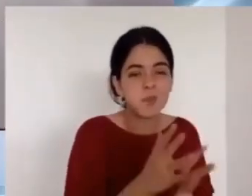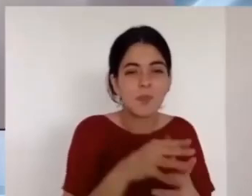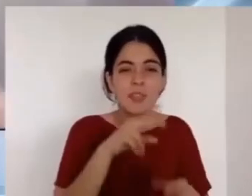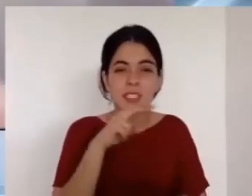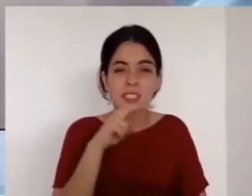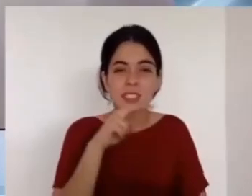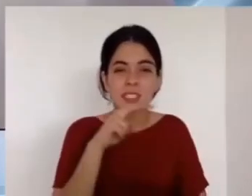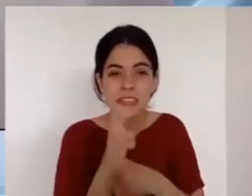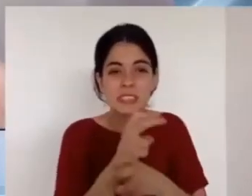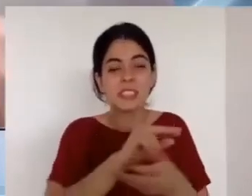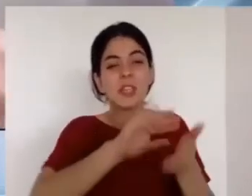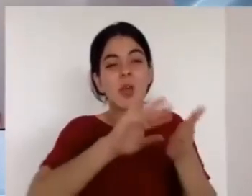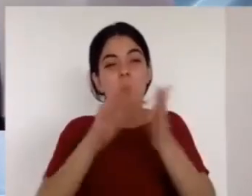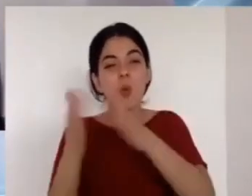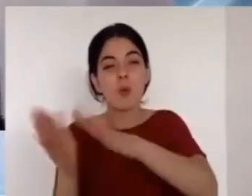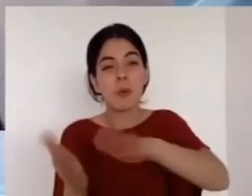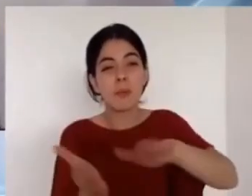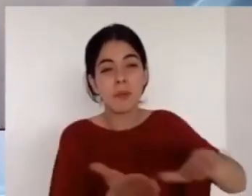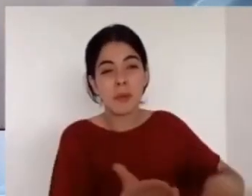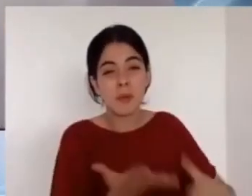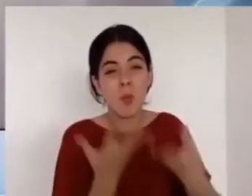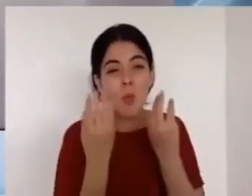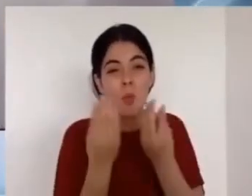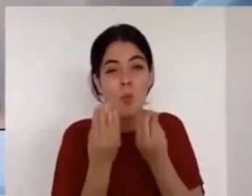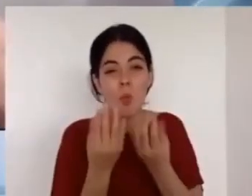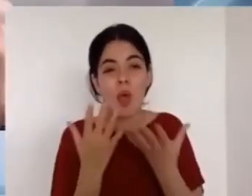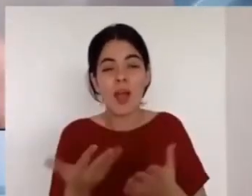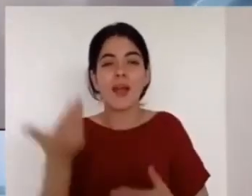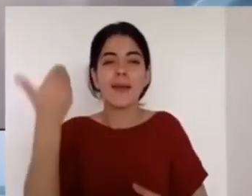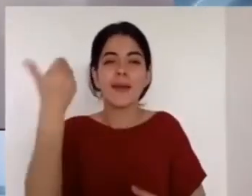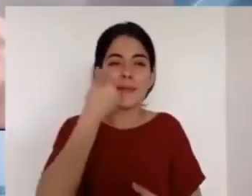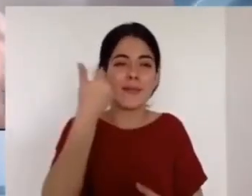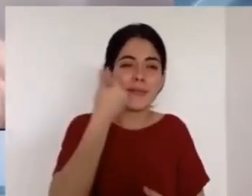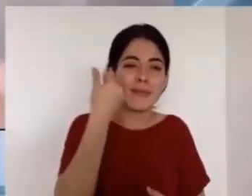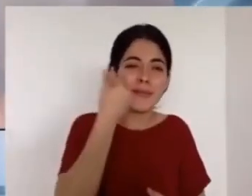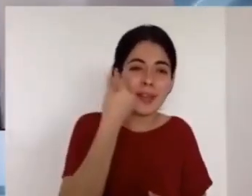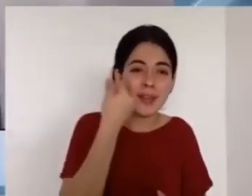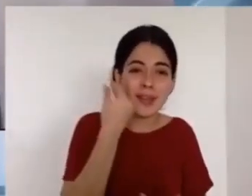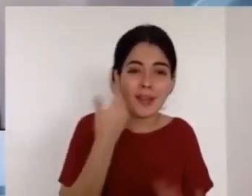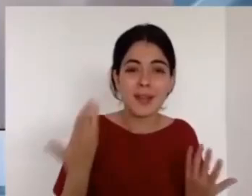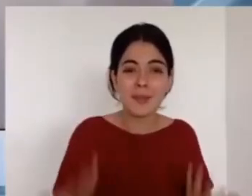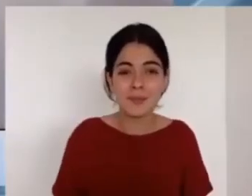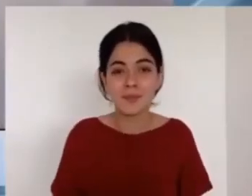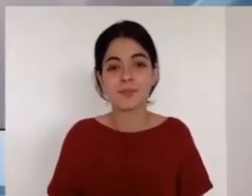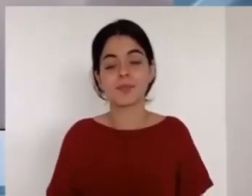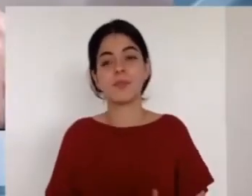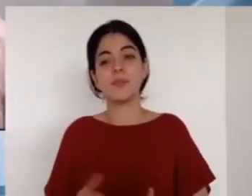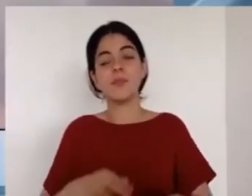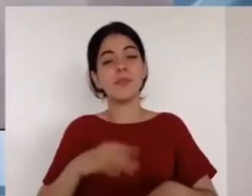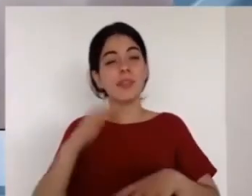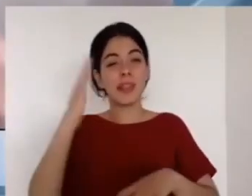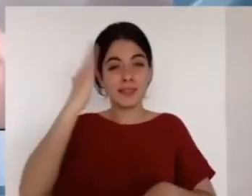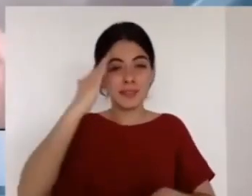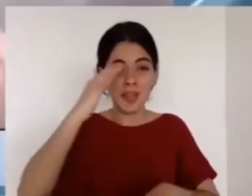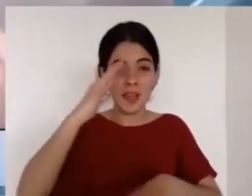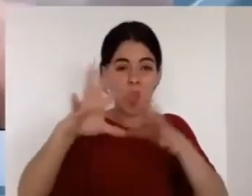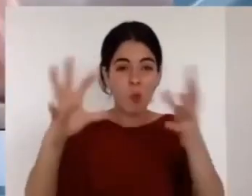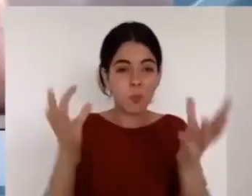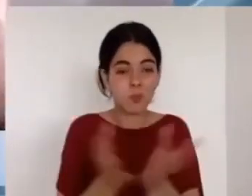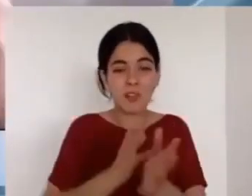Señor oirá desde los cielos perdonará nuestros pecados y sanará